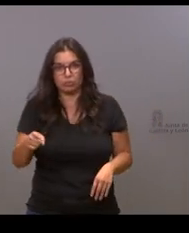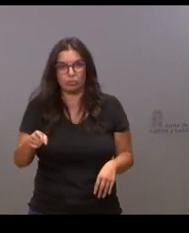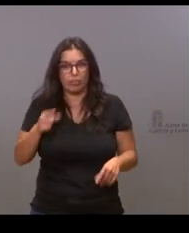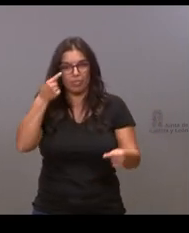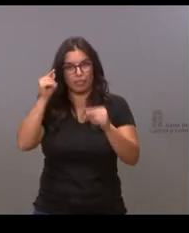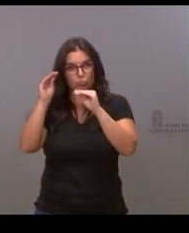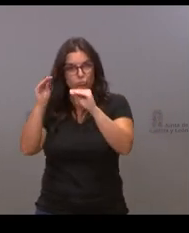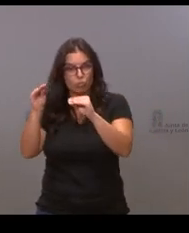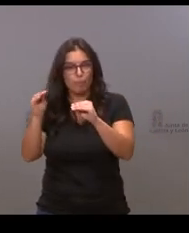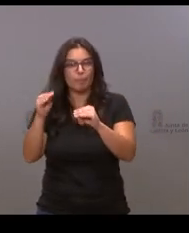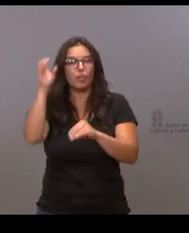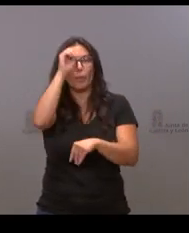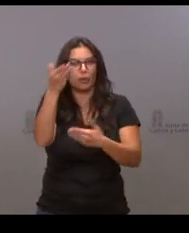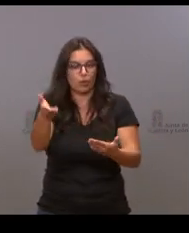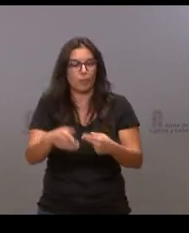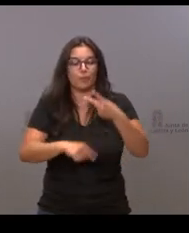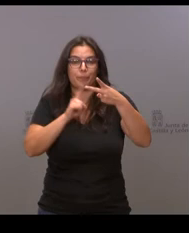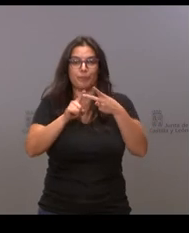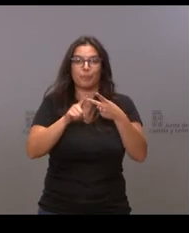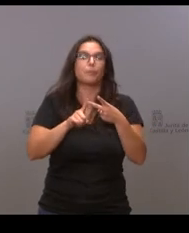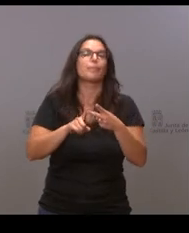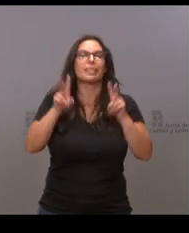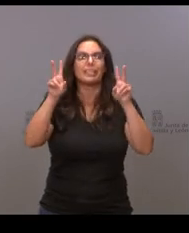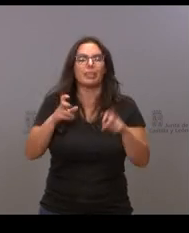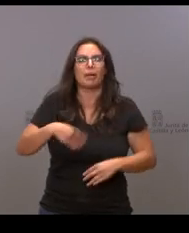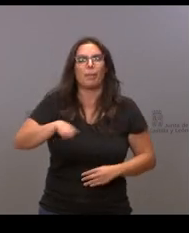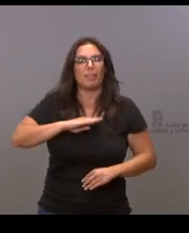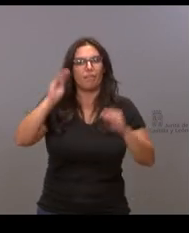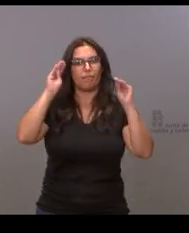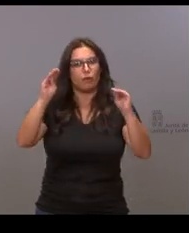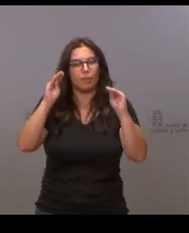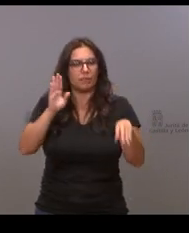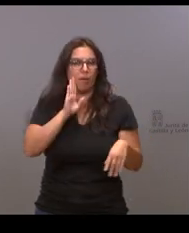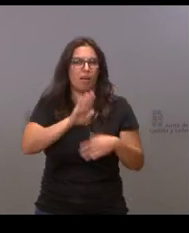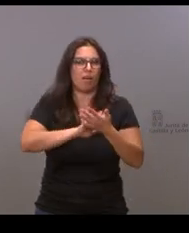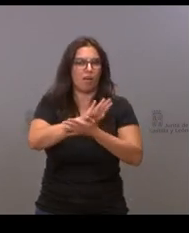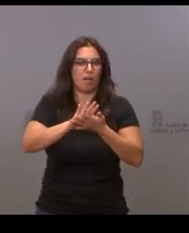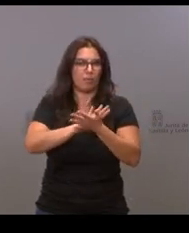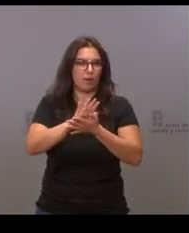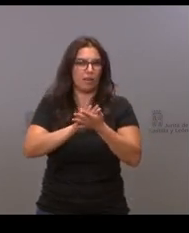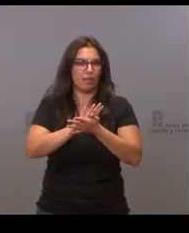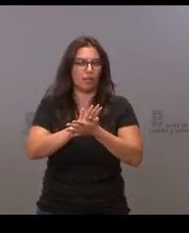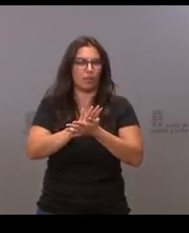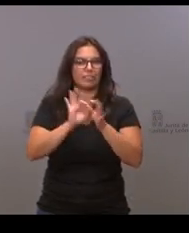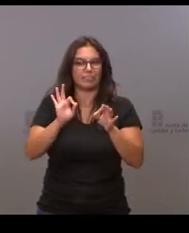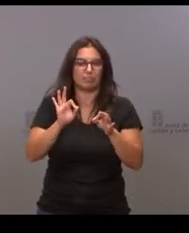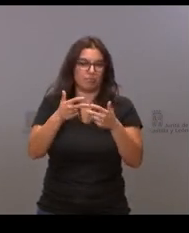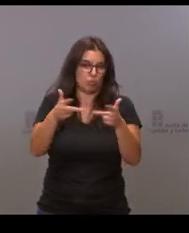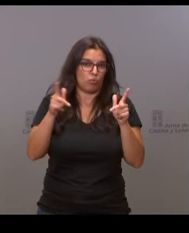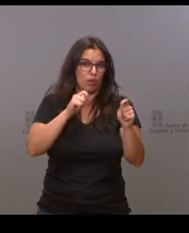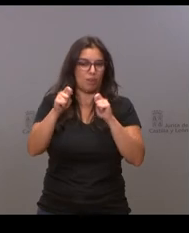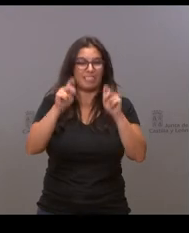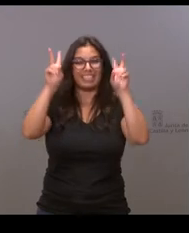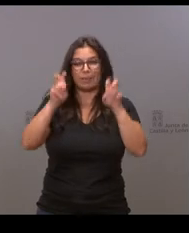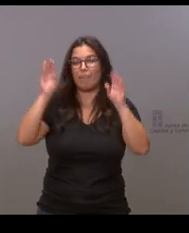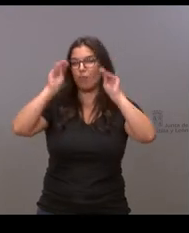valora y al respecto de la capacidad formativa de la que se ha hablado un poco a lo largo de la rueda de prensa en este caso de médicos